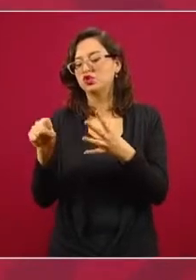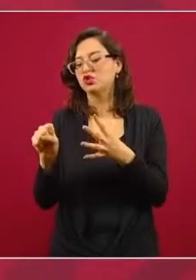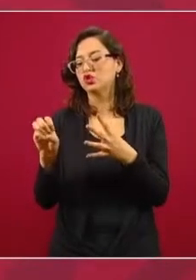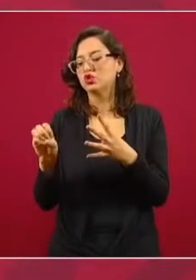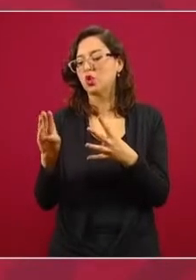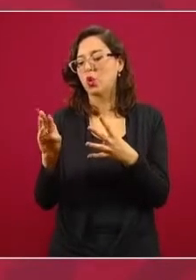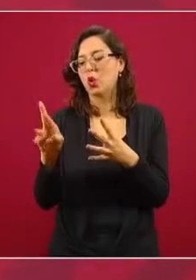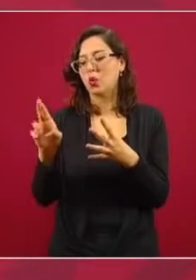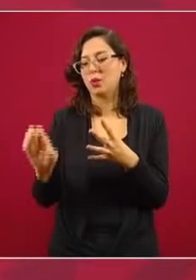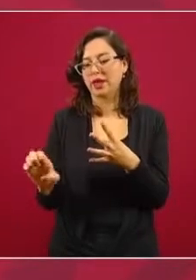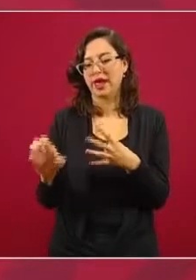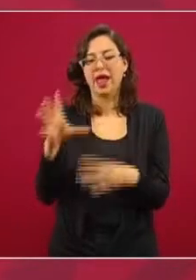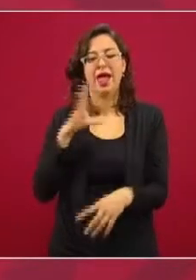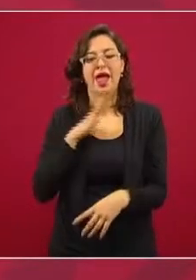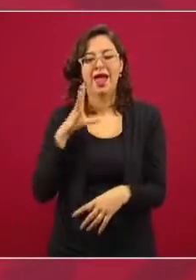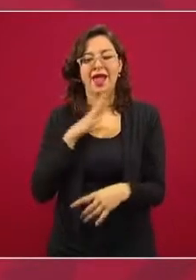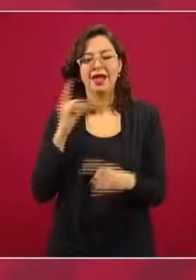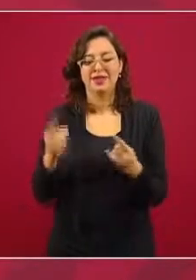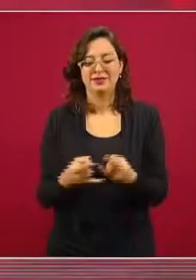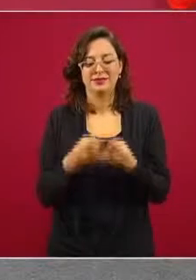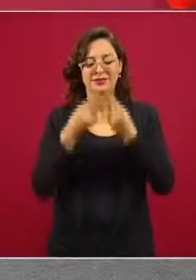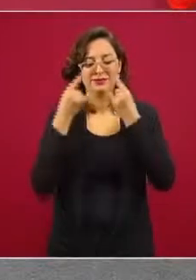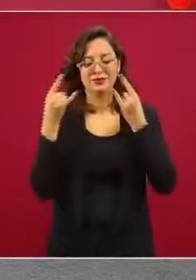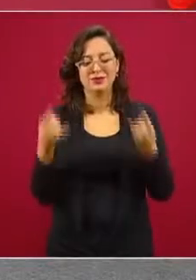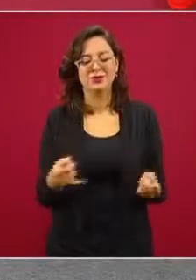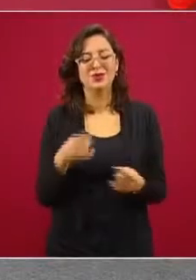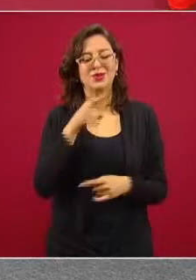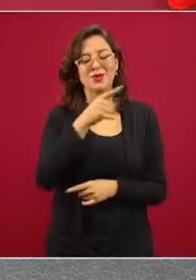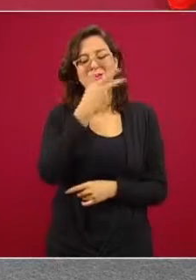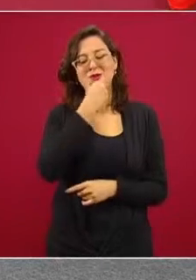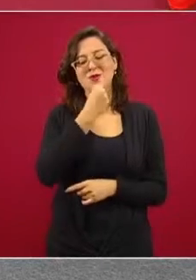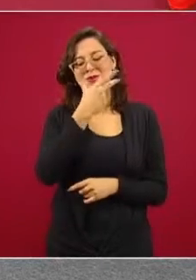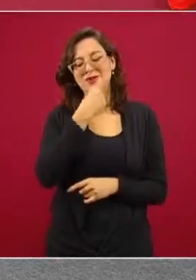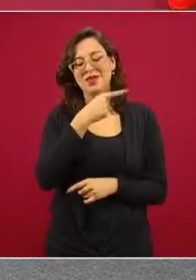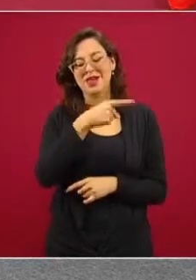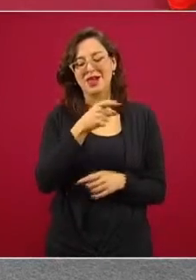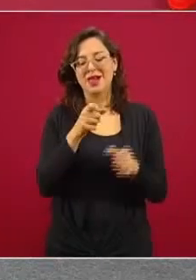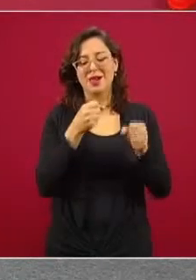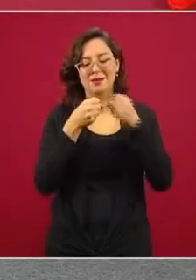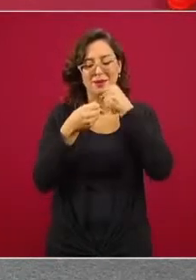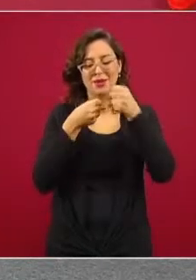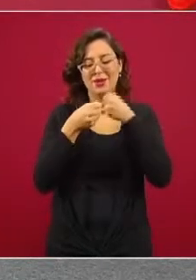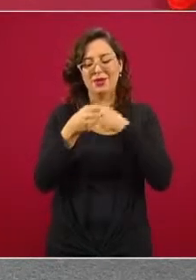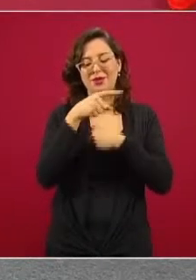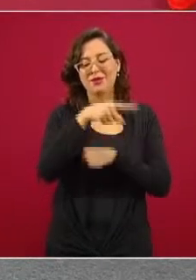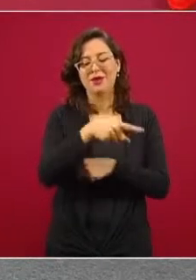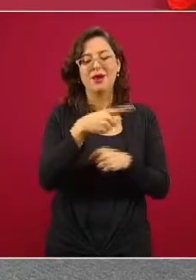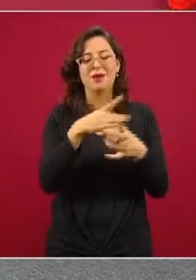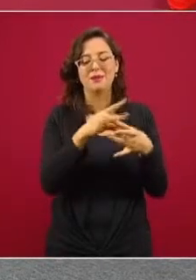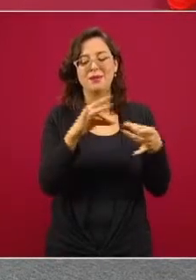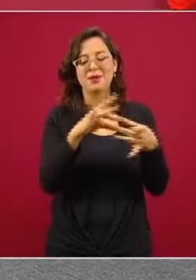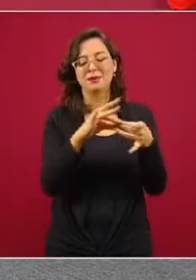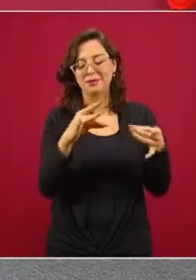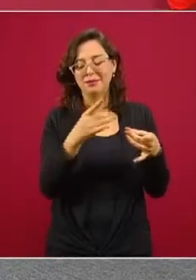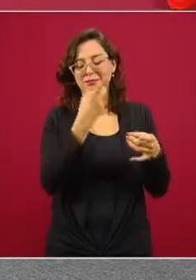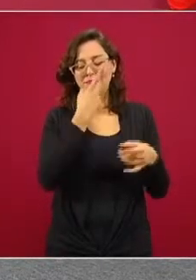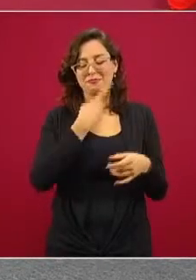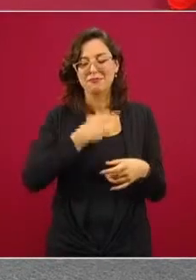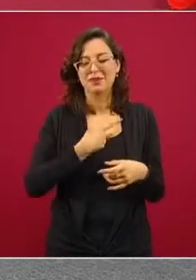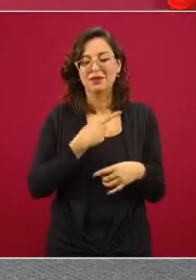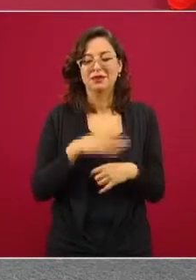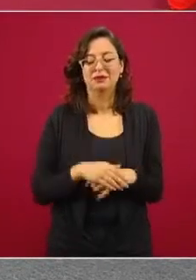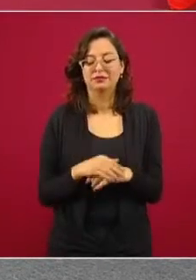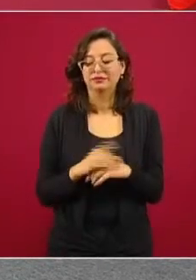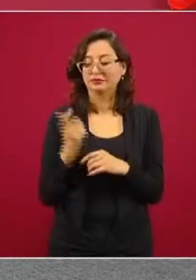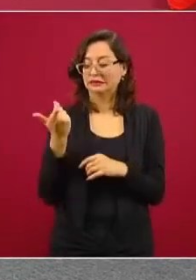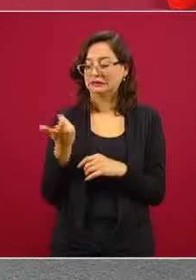Hay una anécdota que me la platicó un periodista, de que cuando repartían